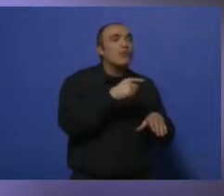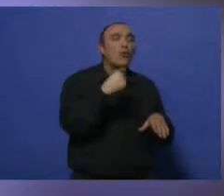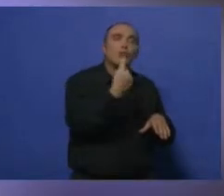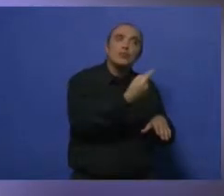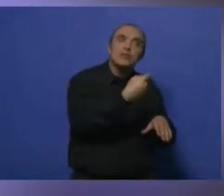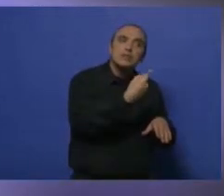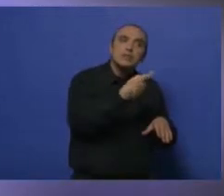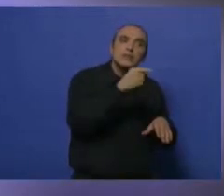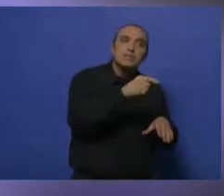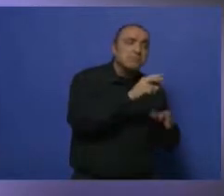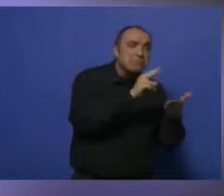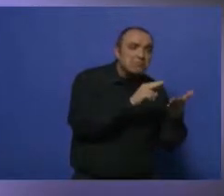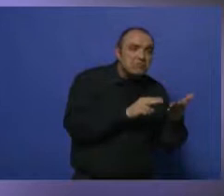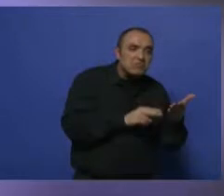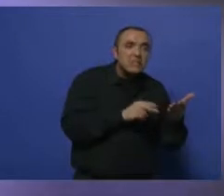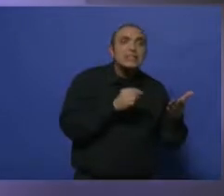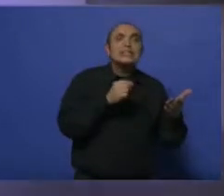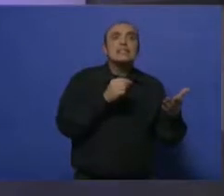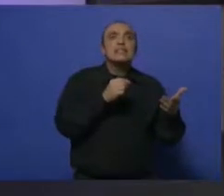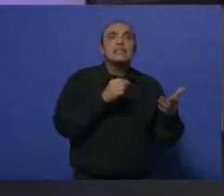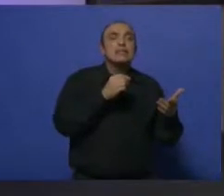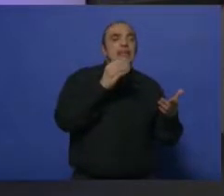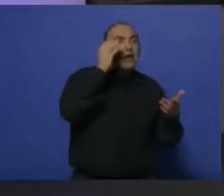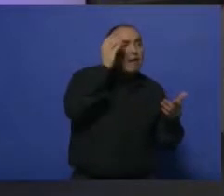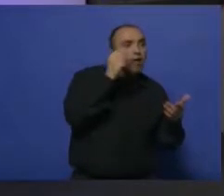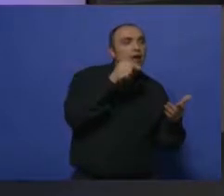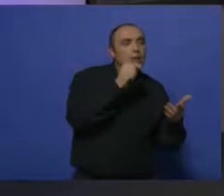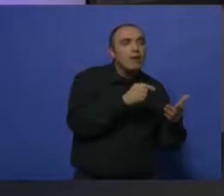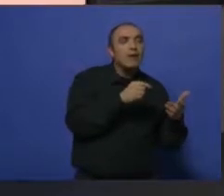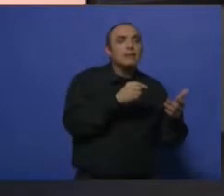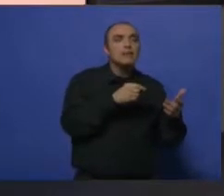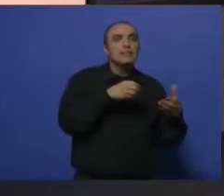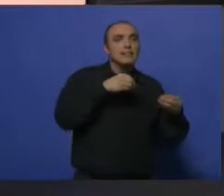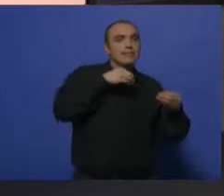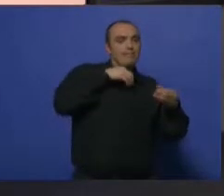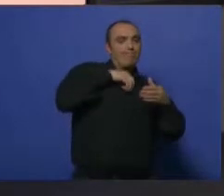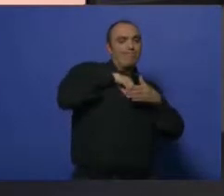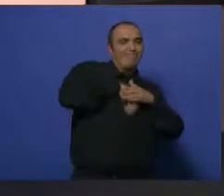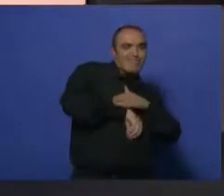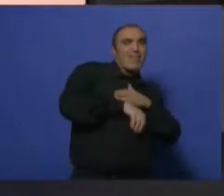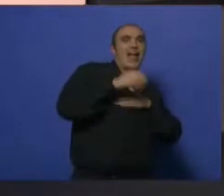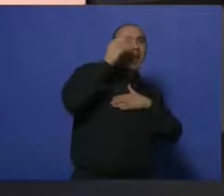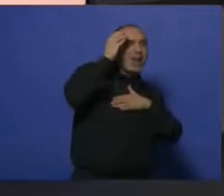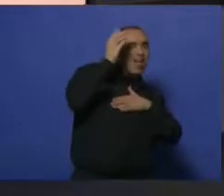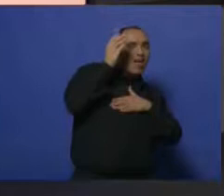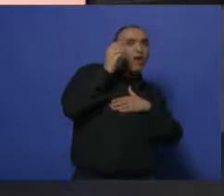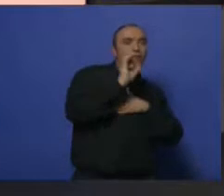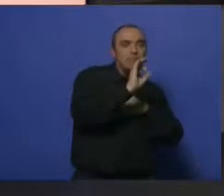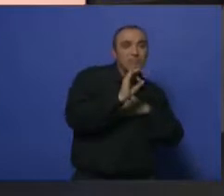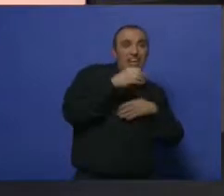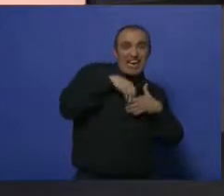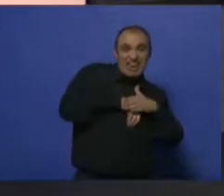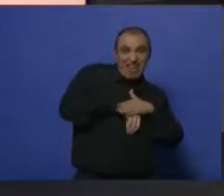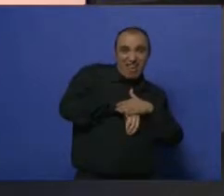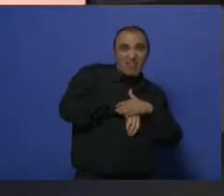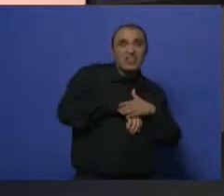los medios, es la enfermedad invasiva por streptococcus, y eso quiere decir que esa bacteria pasa a la sangre, y eso es lo que le da